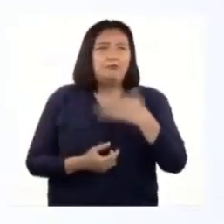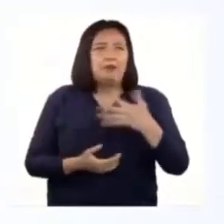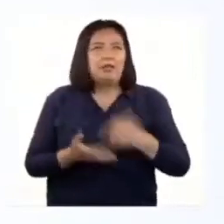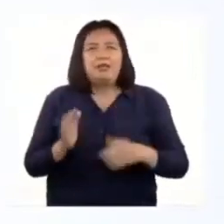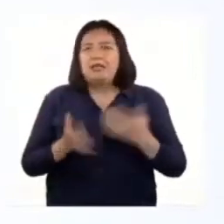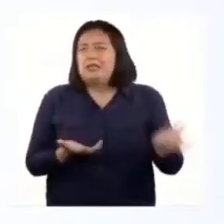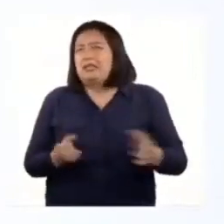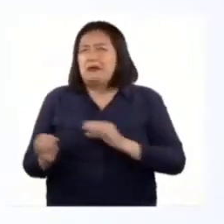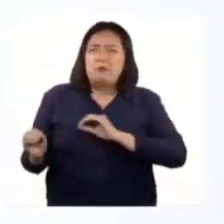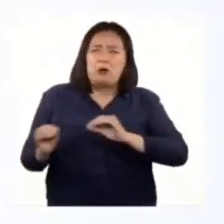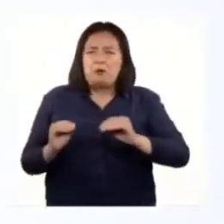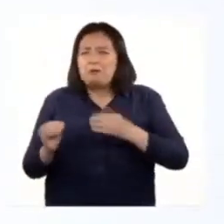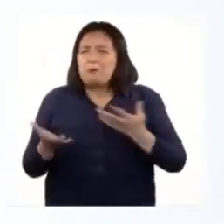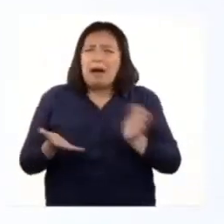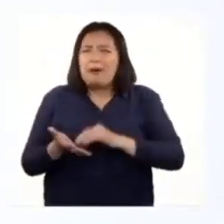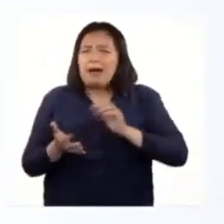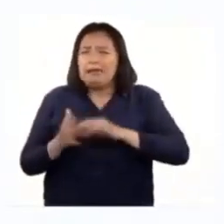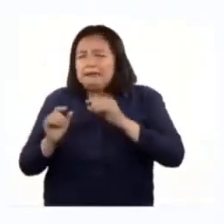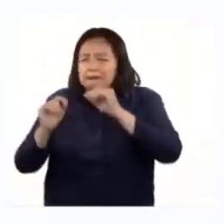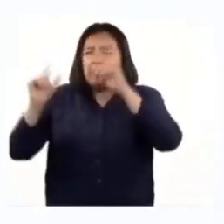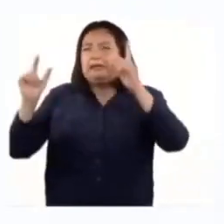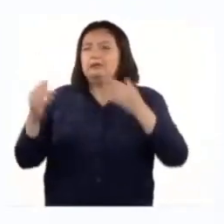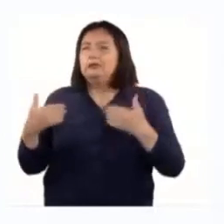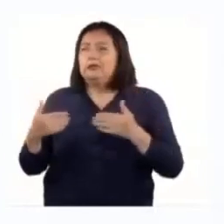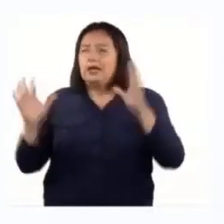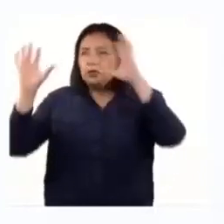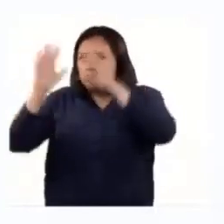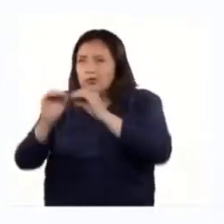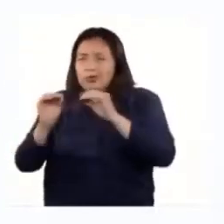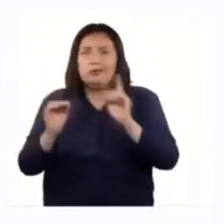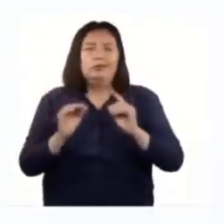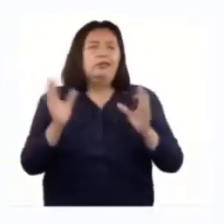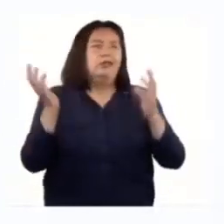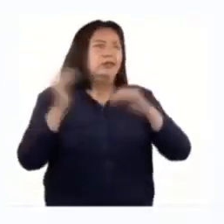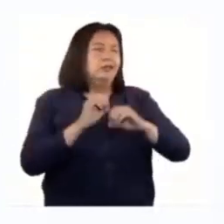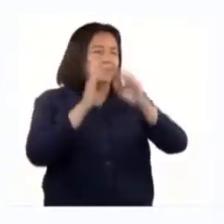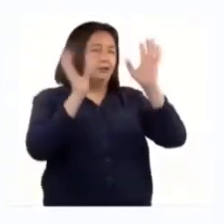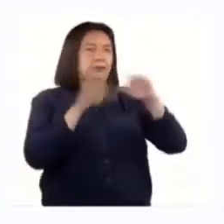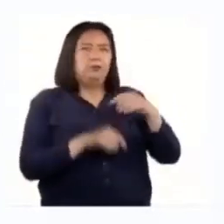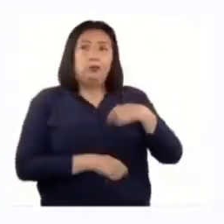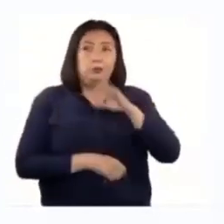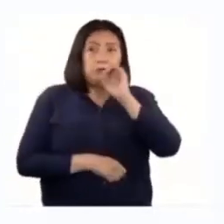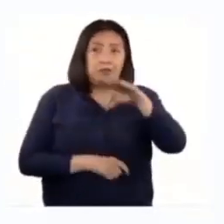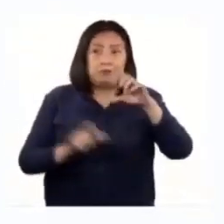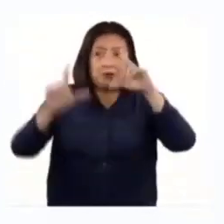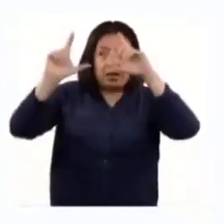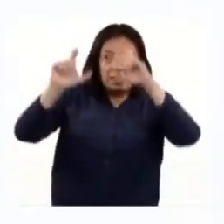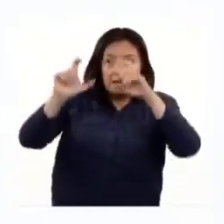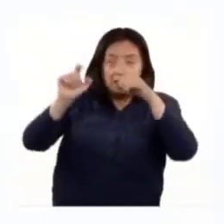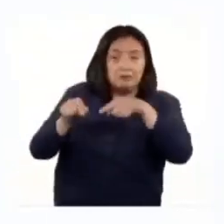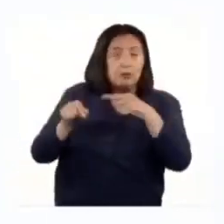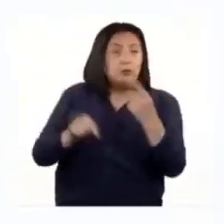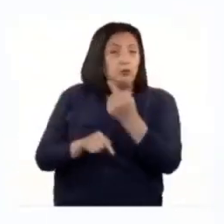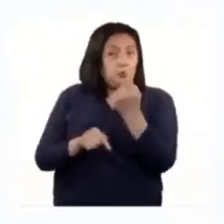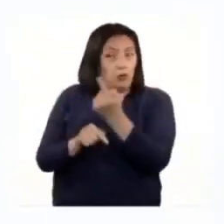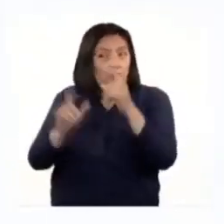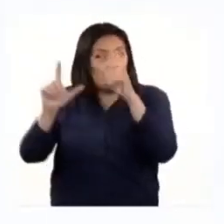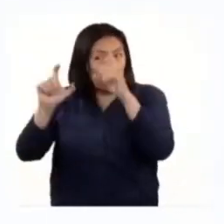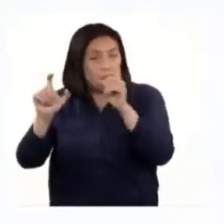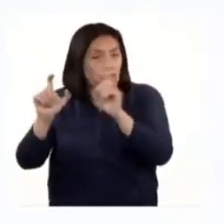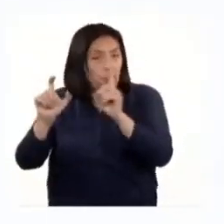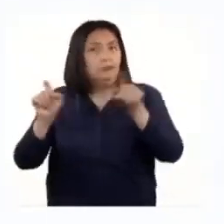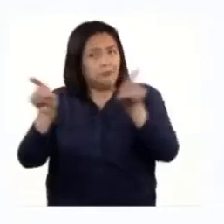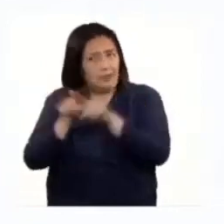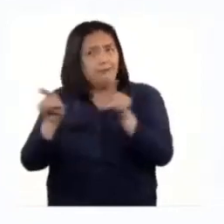mayor actividad en la noche que en el día. B. Y como dijimos que las cámaras trampa no solo funcionan para fotografías,